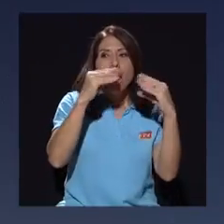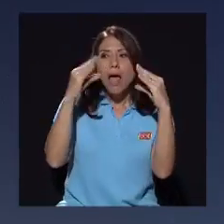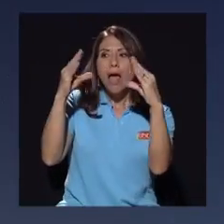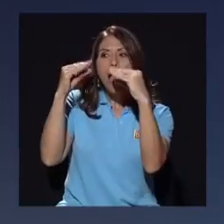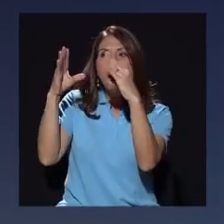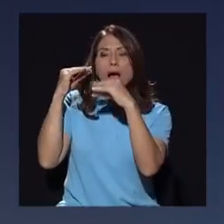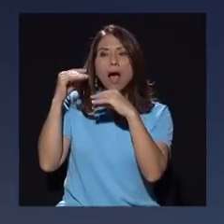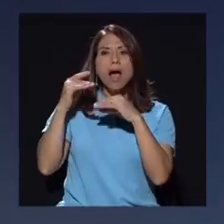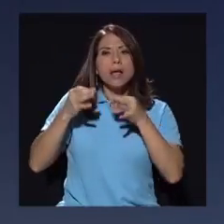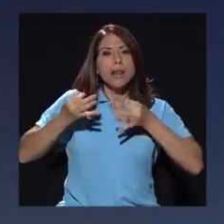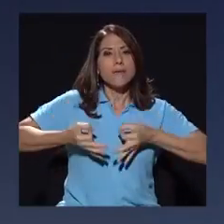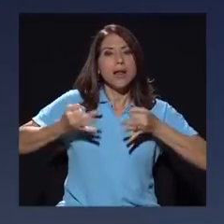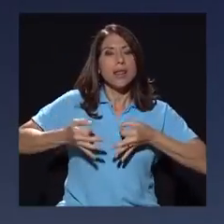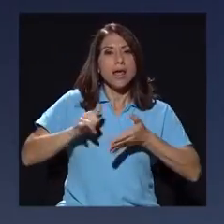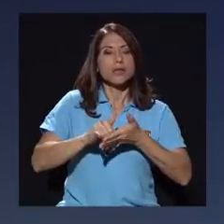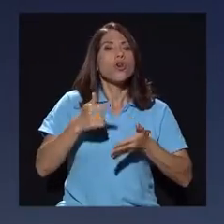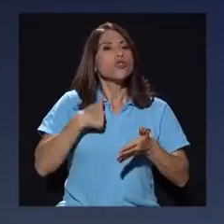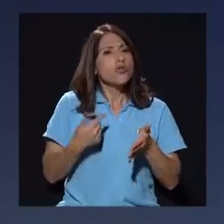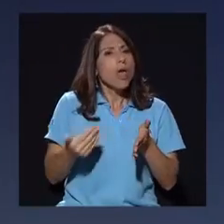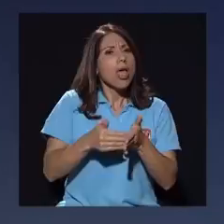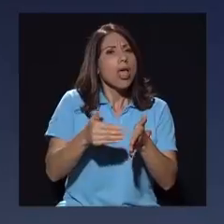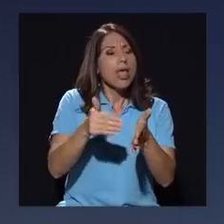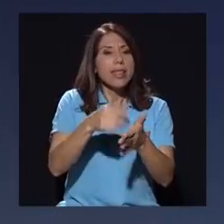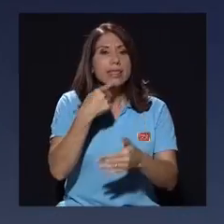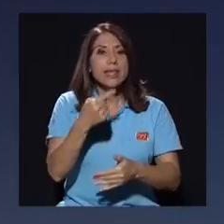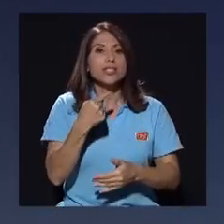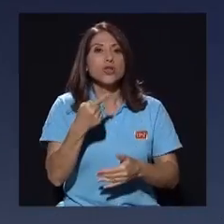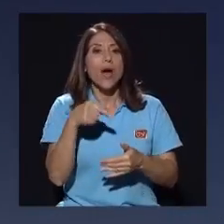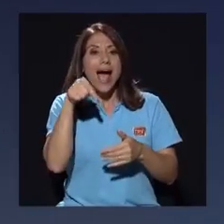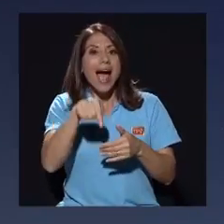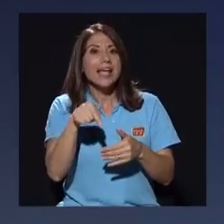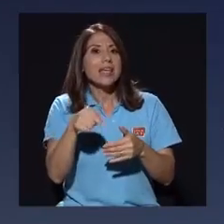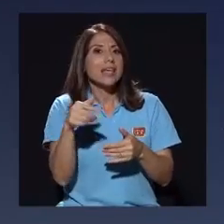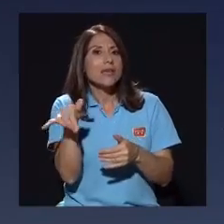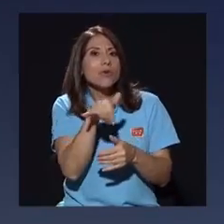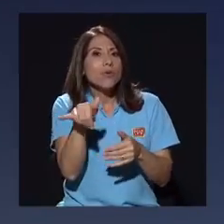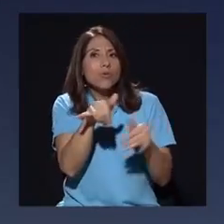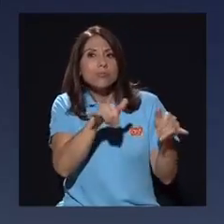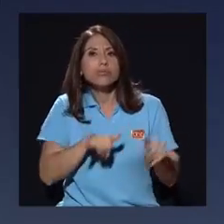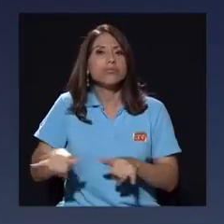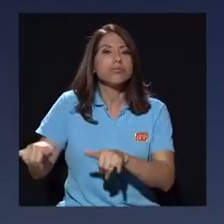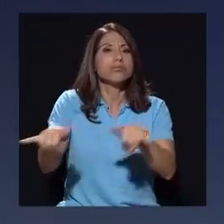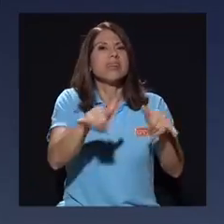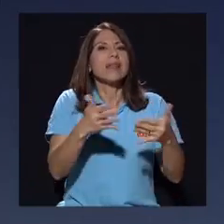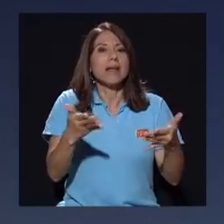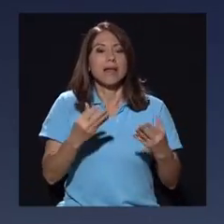eso. Yo he dicho en reiteradas ocasiones que para mí el común denominador de este caso es el miedo.